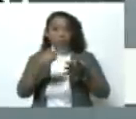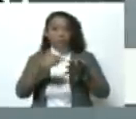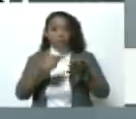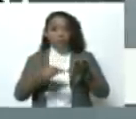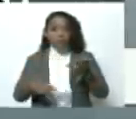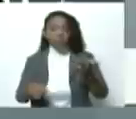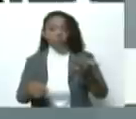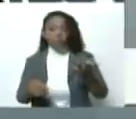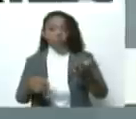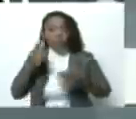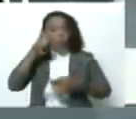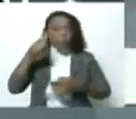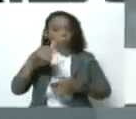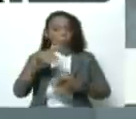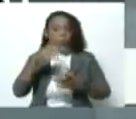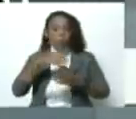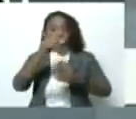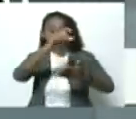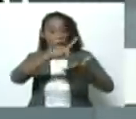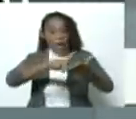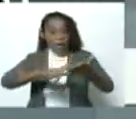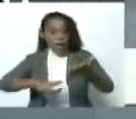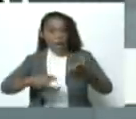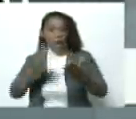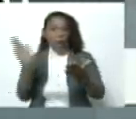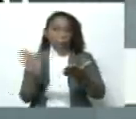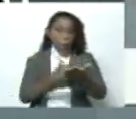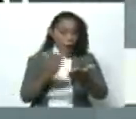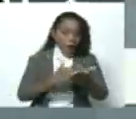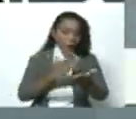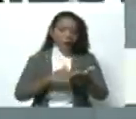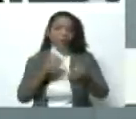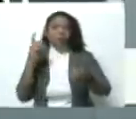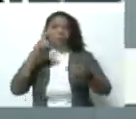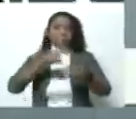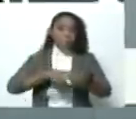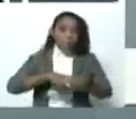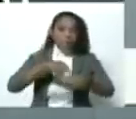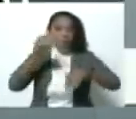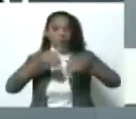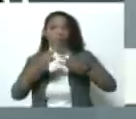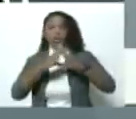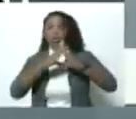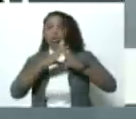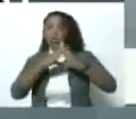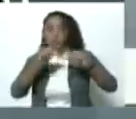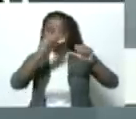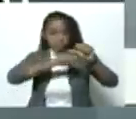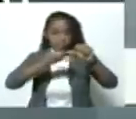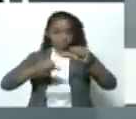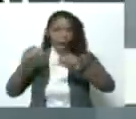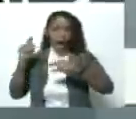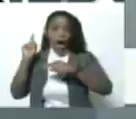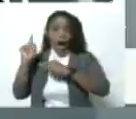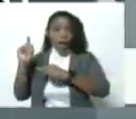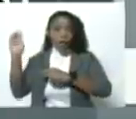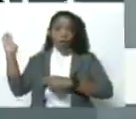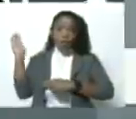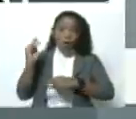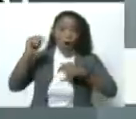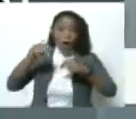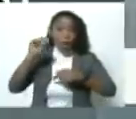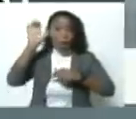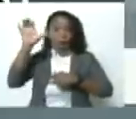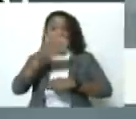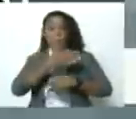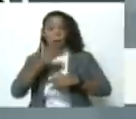ciudadana, los listados, los cuadernos, el registro electoral, todas las auditorías. Es decir, ellos vinieron al país que